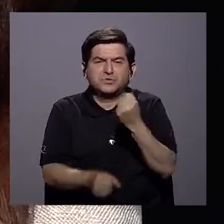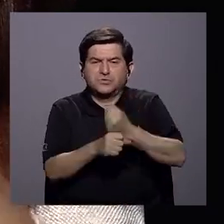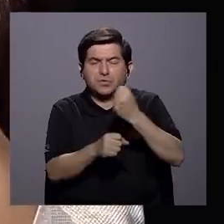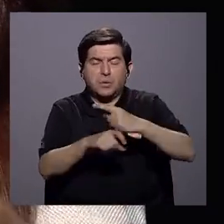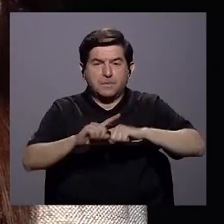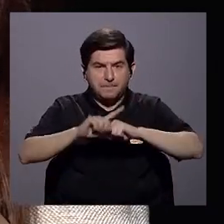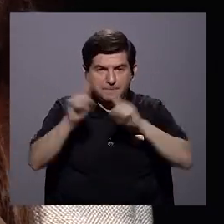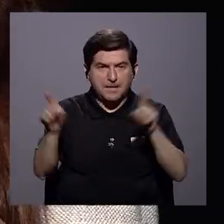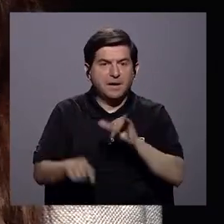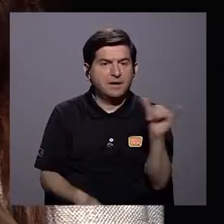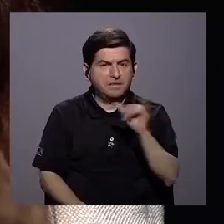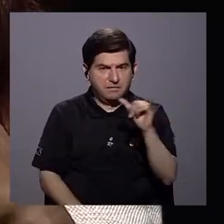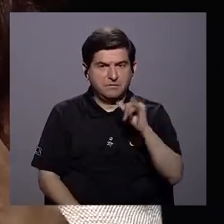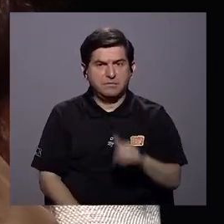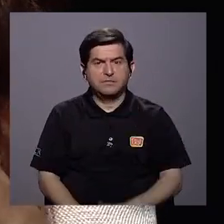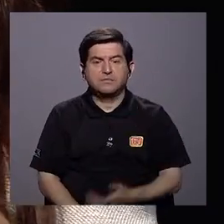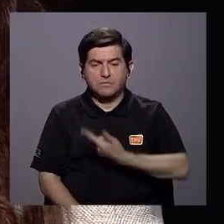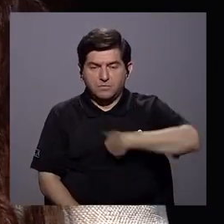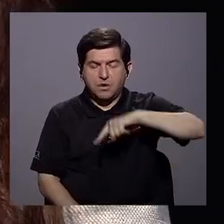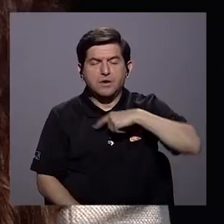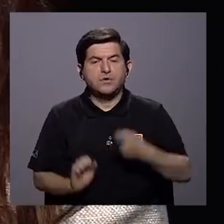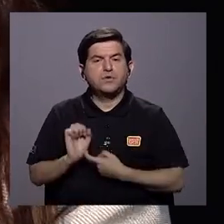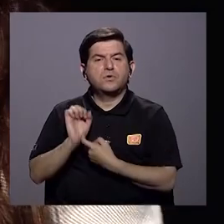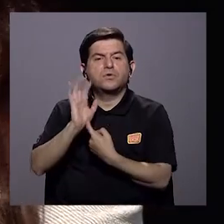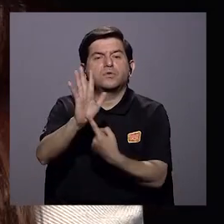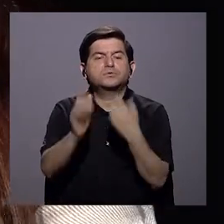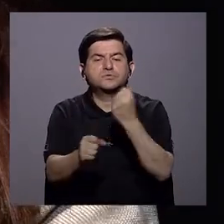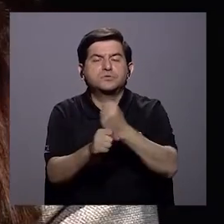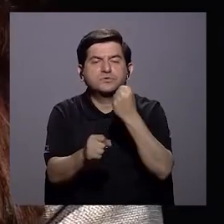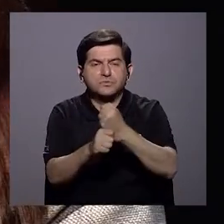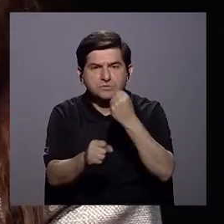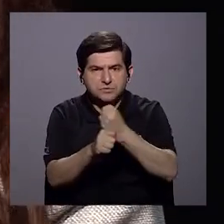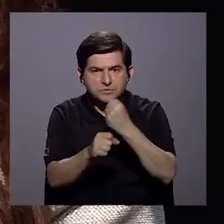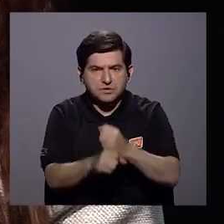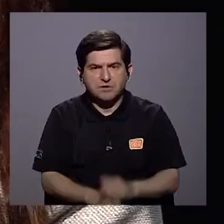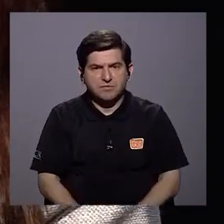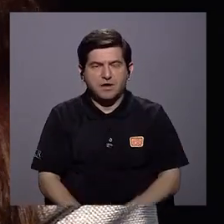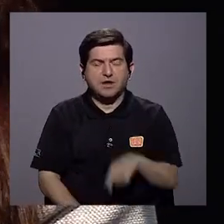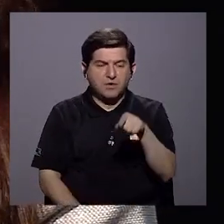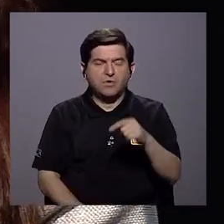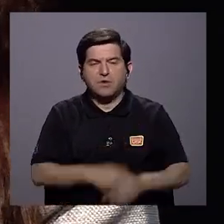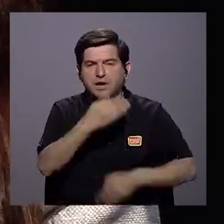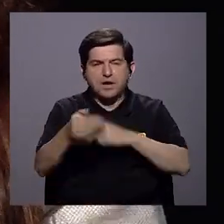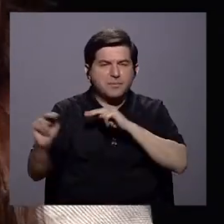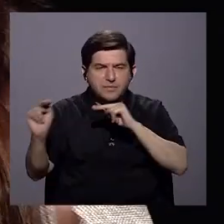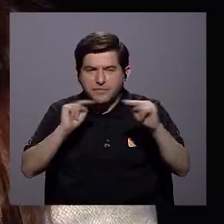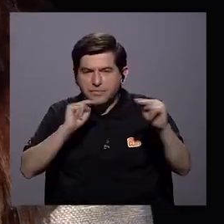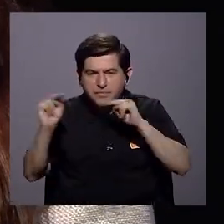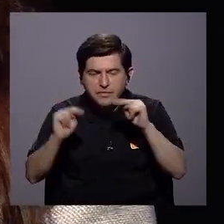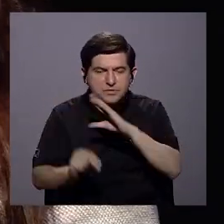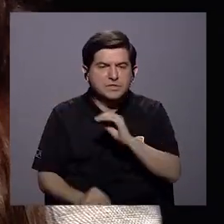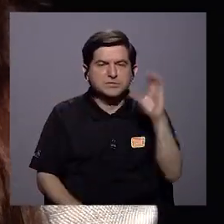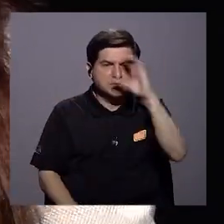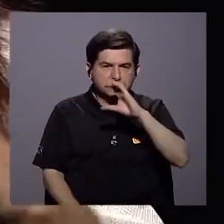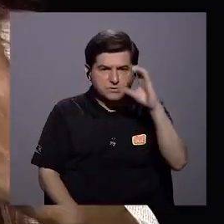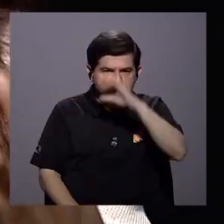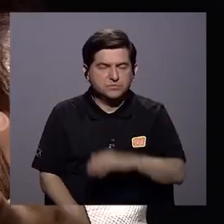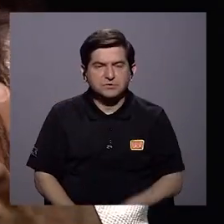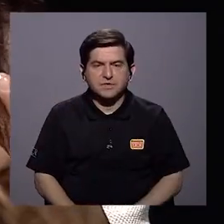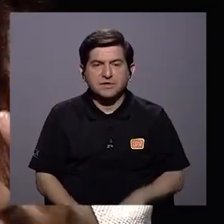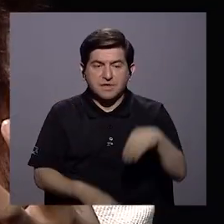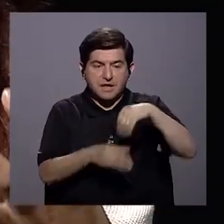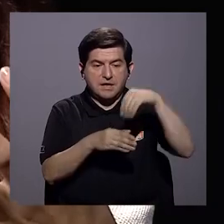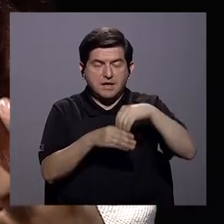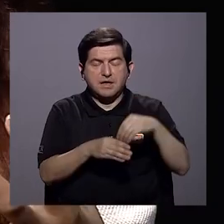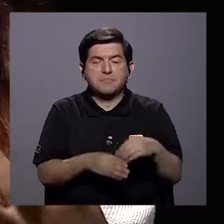desempleo, lo cierto es que también estamos proyectando en el trabajo que estamos haciendo también de intermediación y prospección que vienen